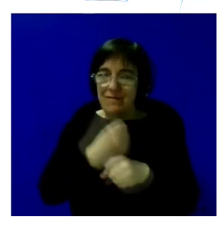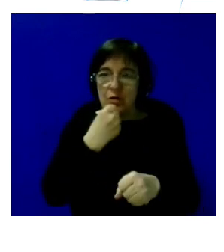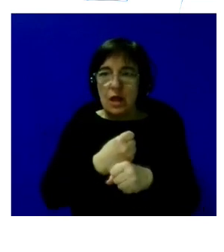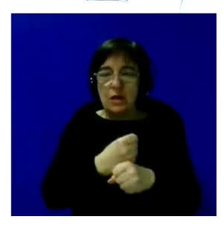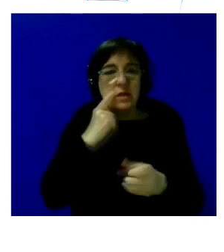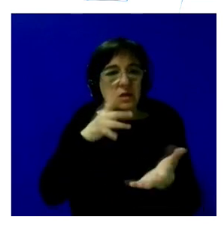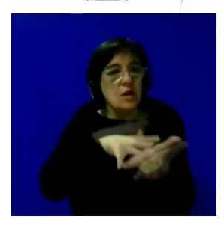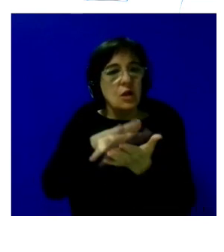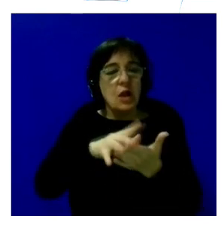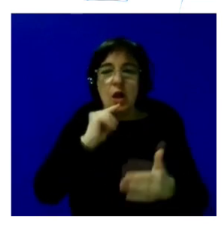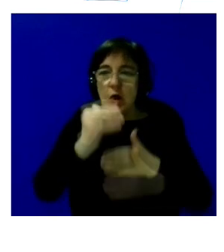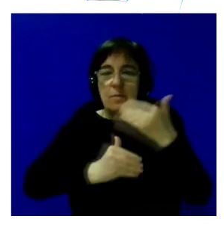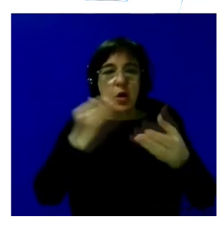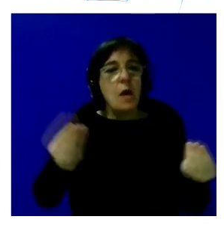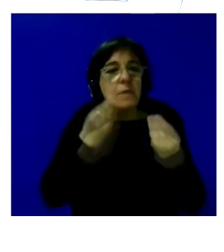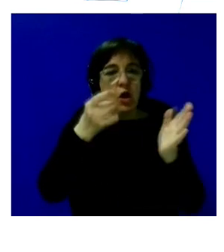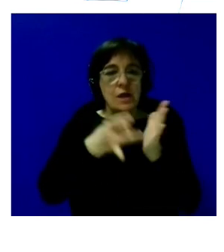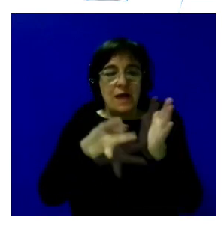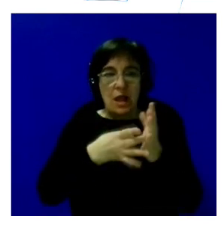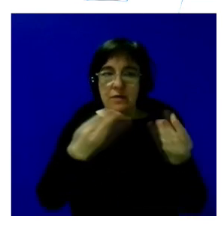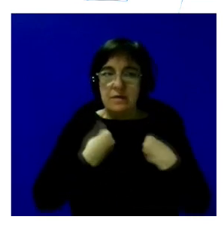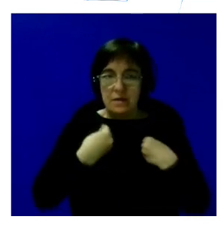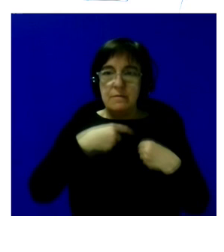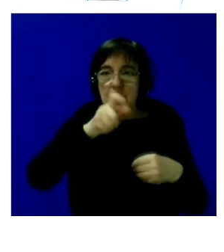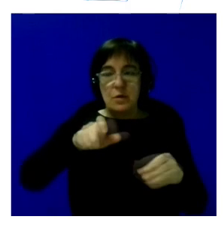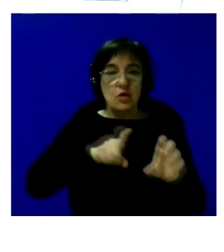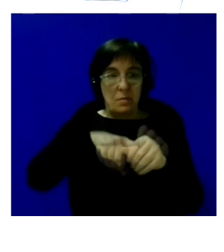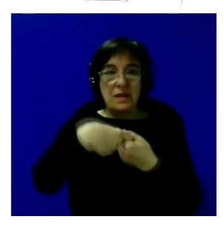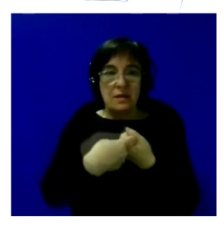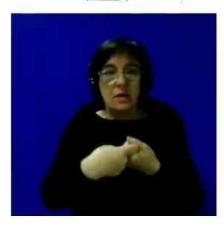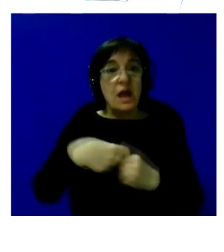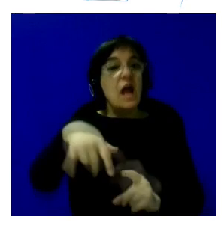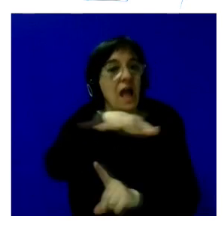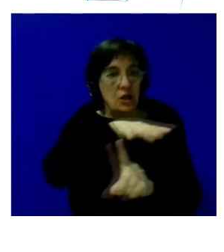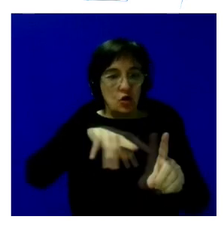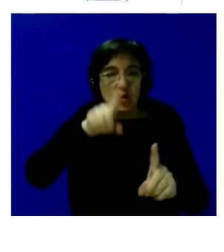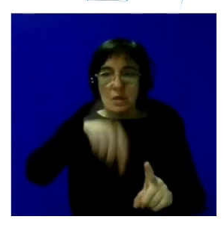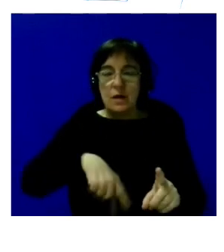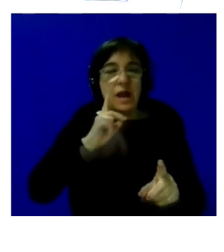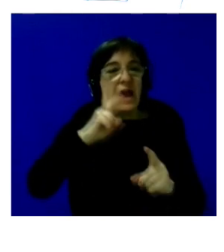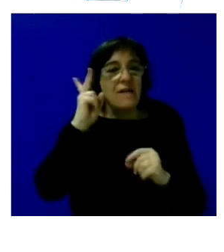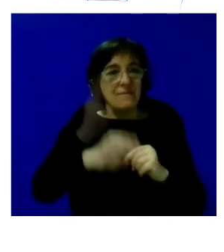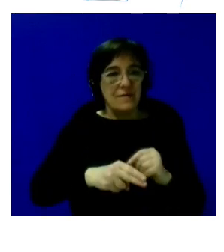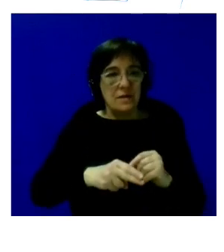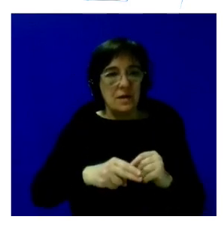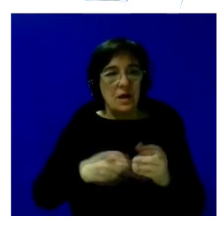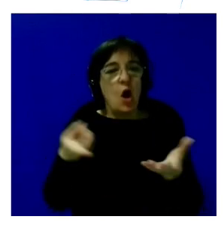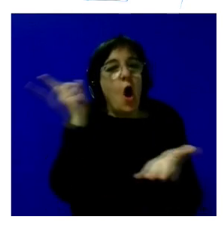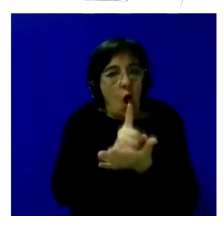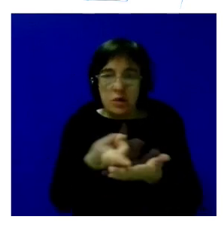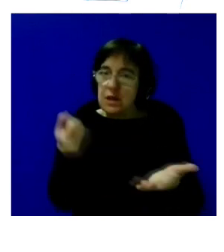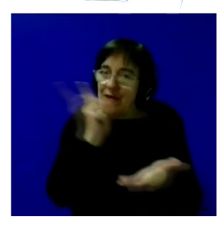impactar en los procesos de mejora de calidad de vida de las personas participantes pero también del entorno quiere evitar la reincidencia